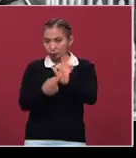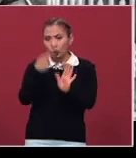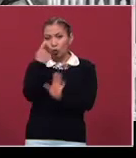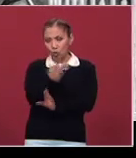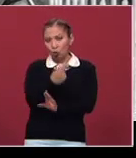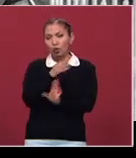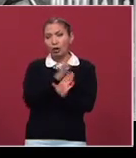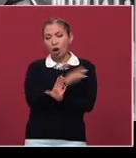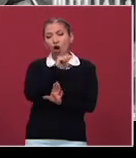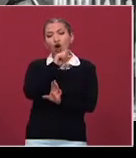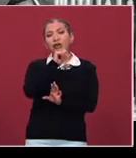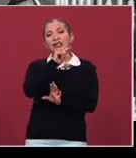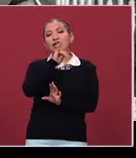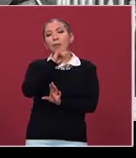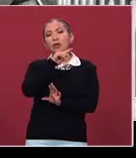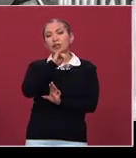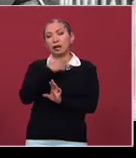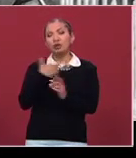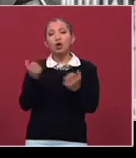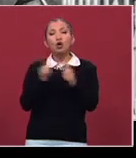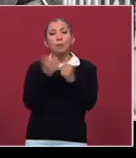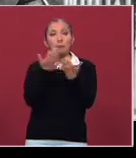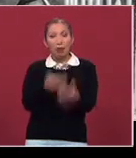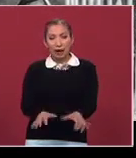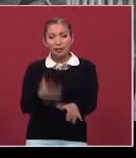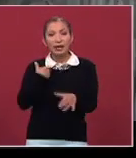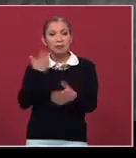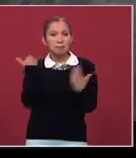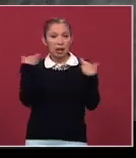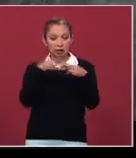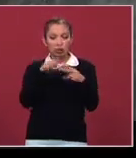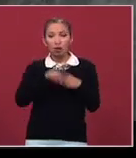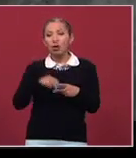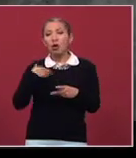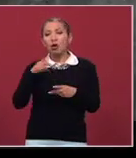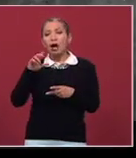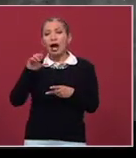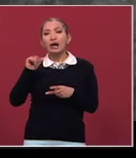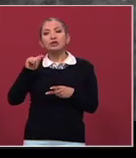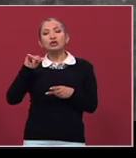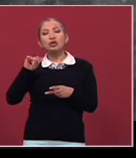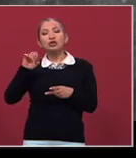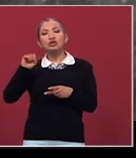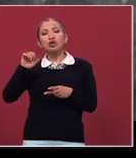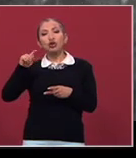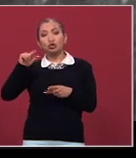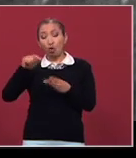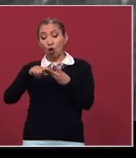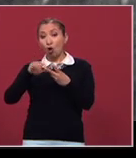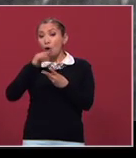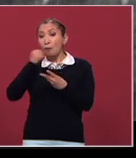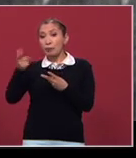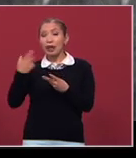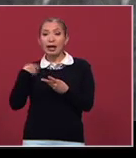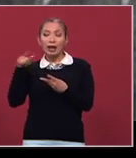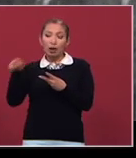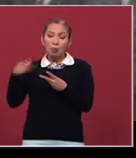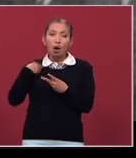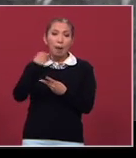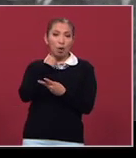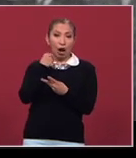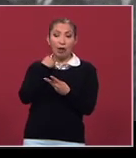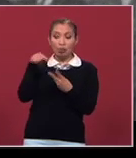uno ya he dicho, Utilio Montaño, profesor y compadre Zapata, el otro es Antonio Díaz Soto y Gama, que es un personaje abogado, él de formación,